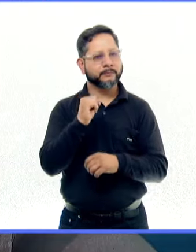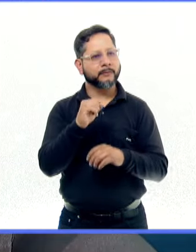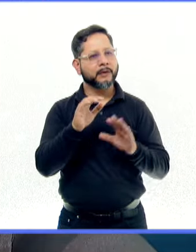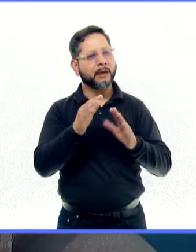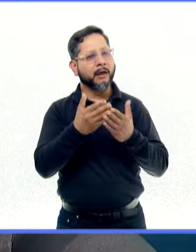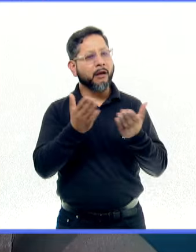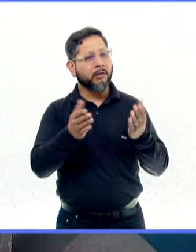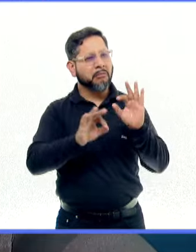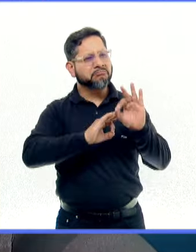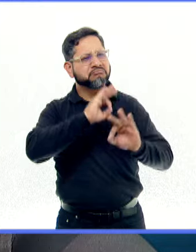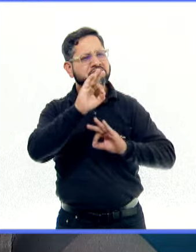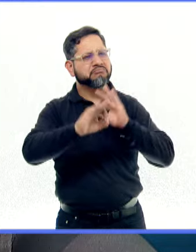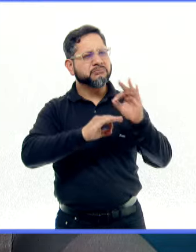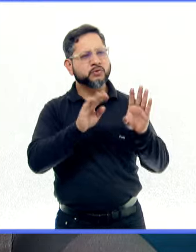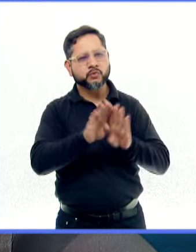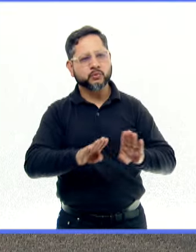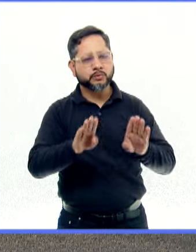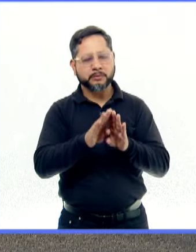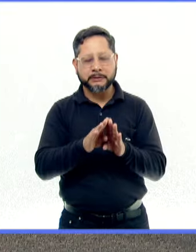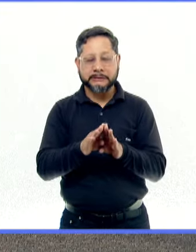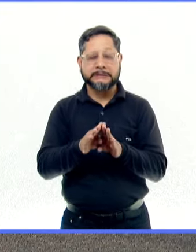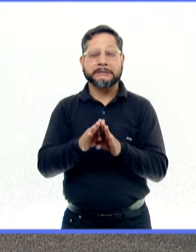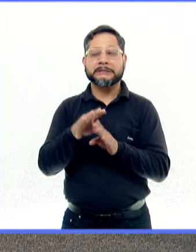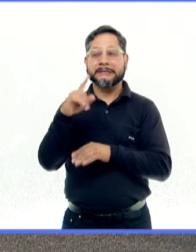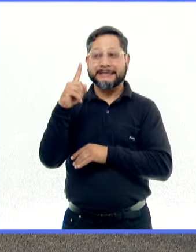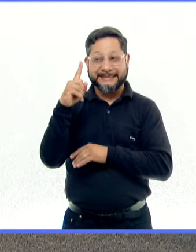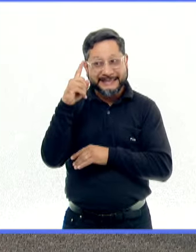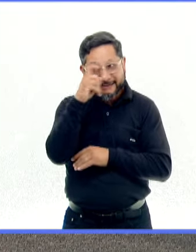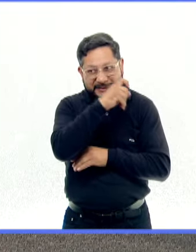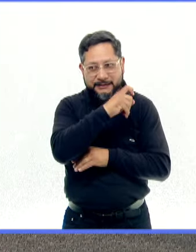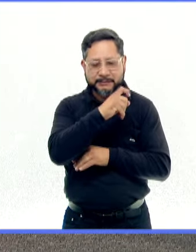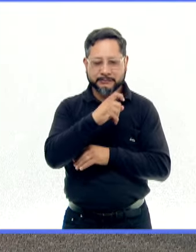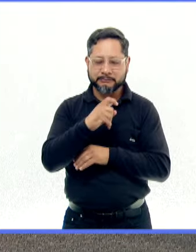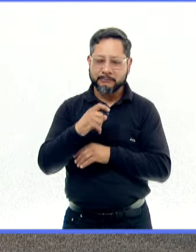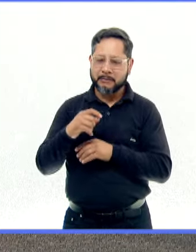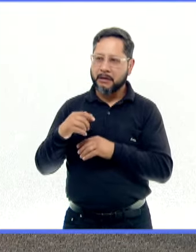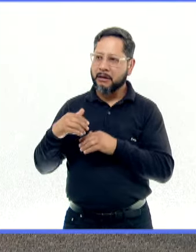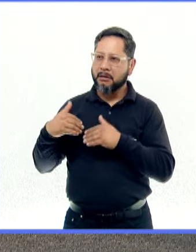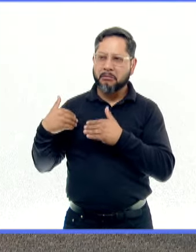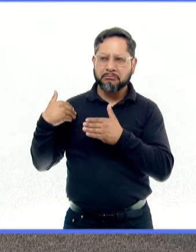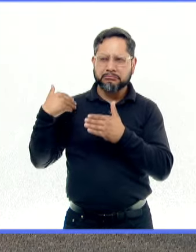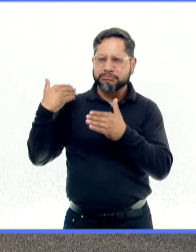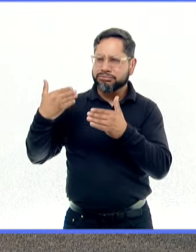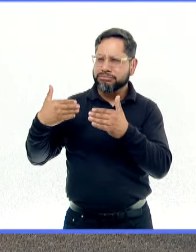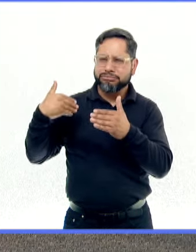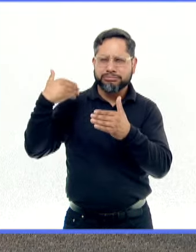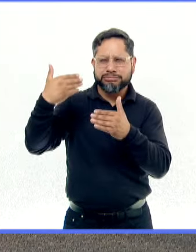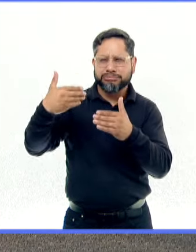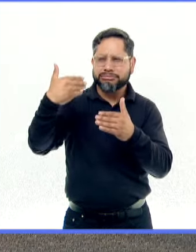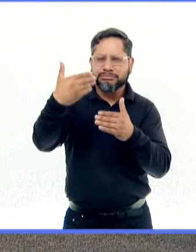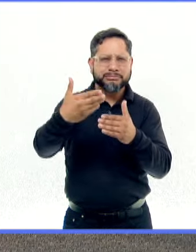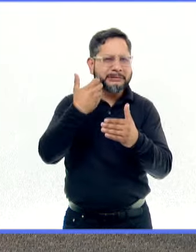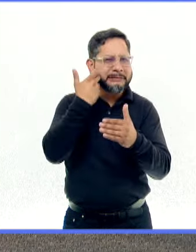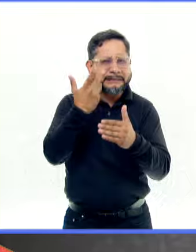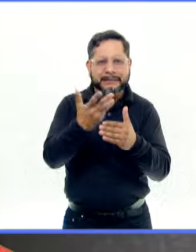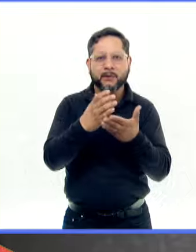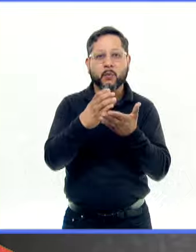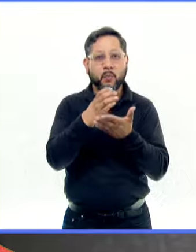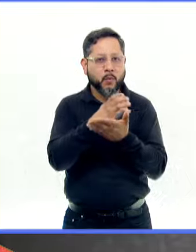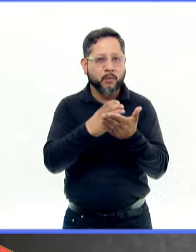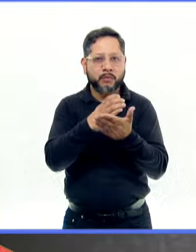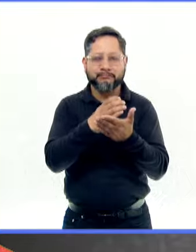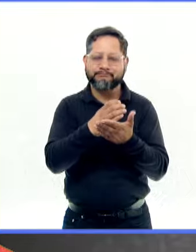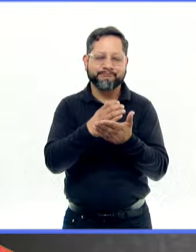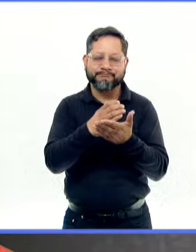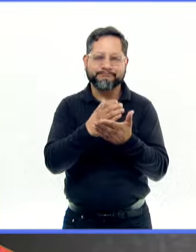Ok, es un reto, ¿no? O sea, se han vendido muchísimos tratamientos que justo buscaban esta cura, se sabe